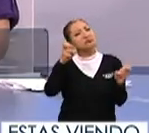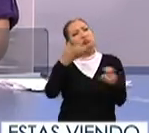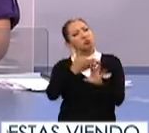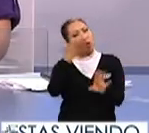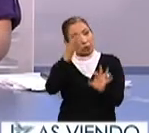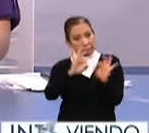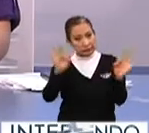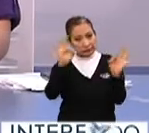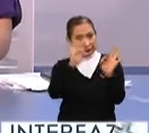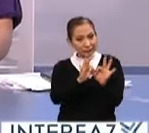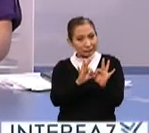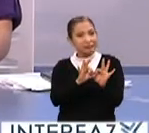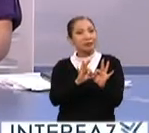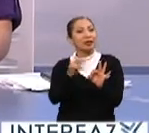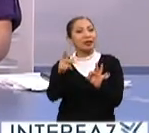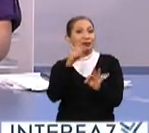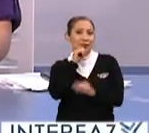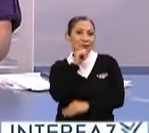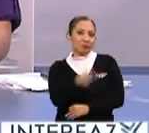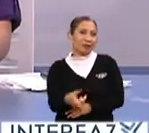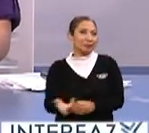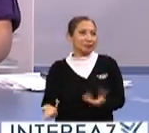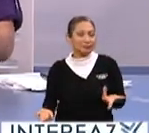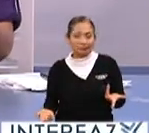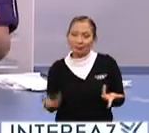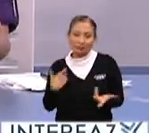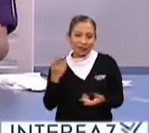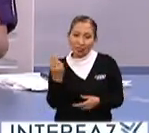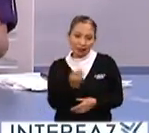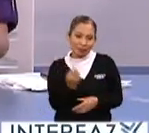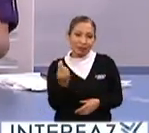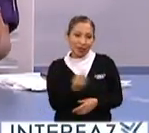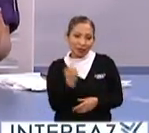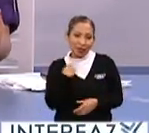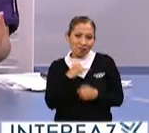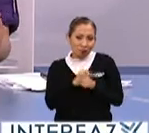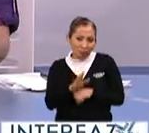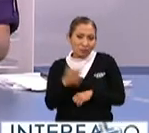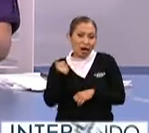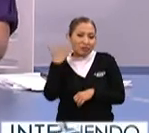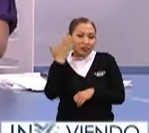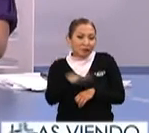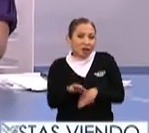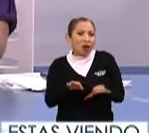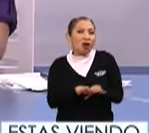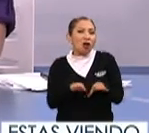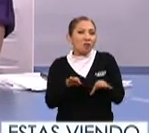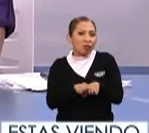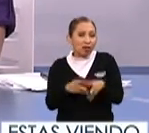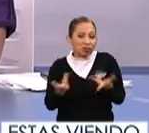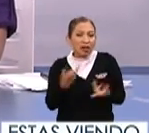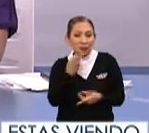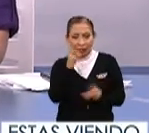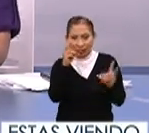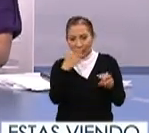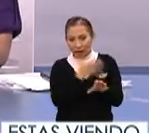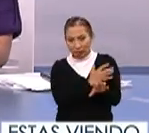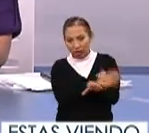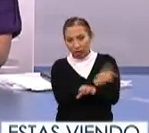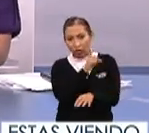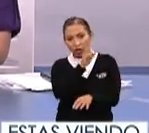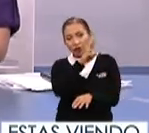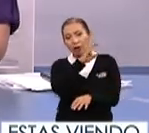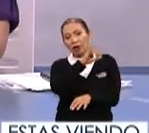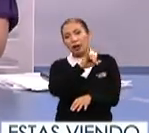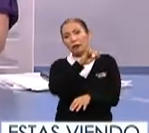tema muy importante que además pues se necesita mucha información para poder manejarlo, para hablar de este tema. Nos acompaña el